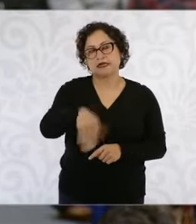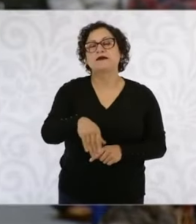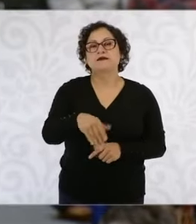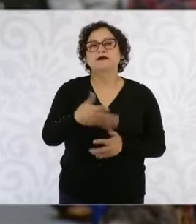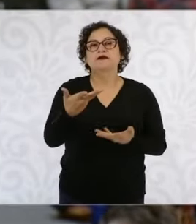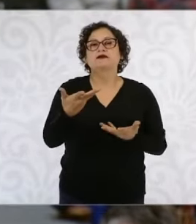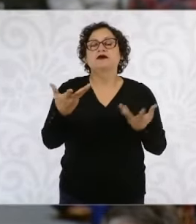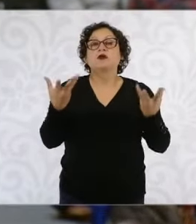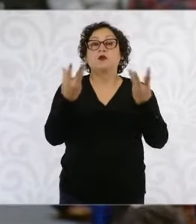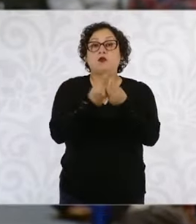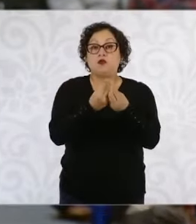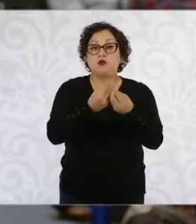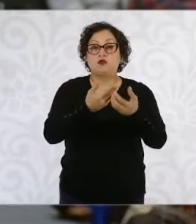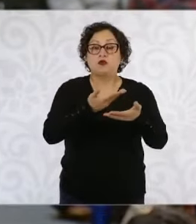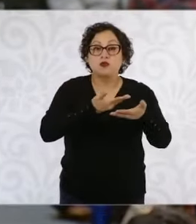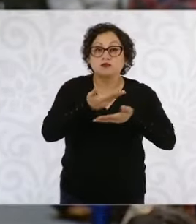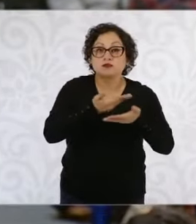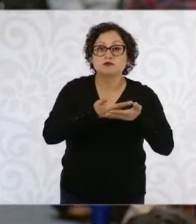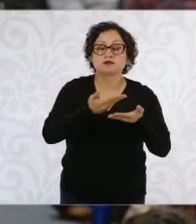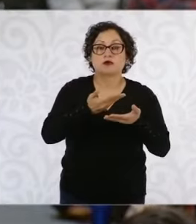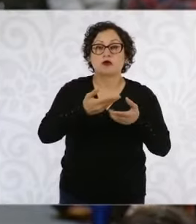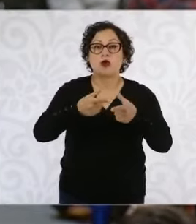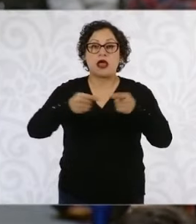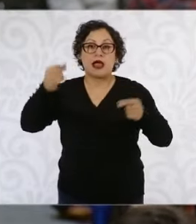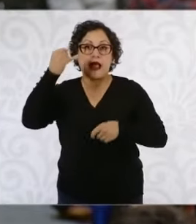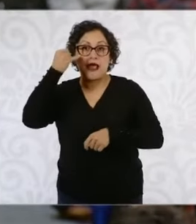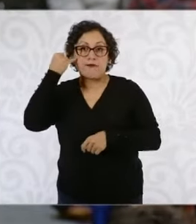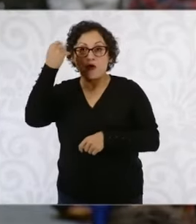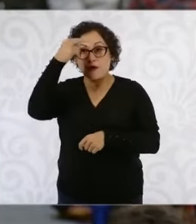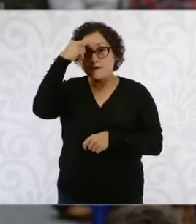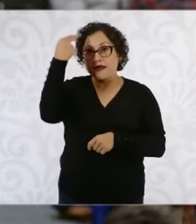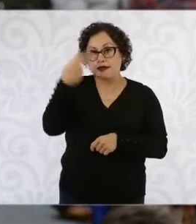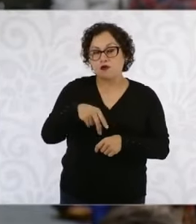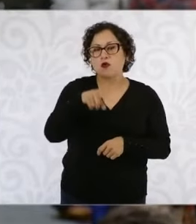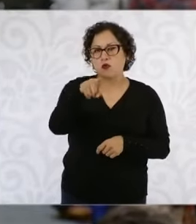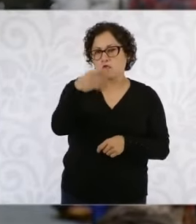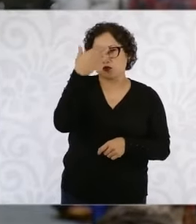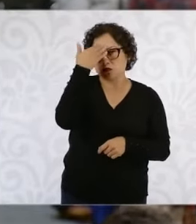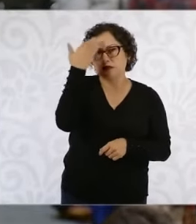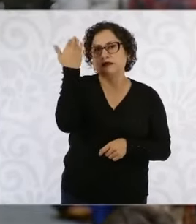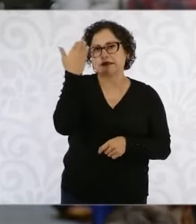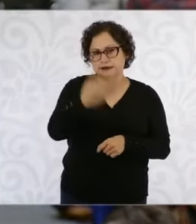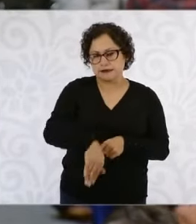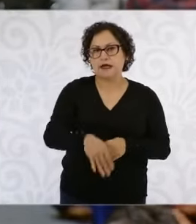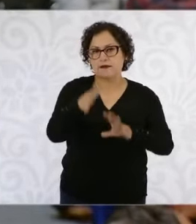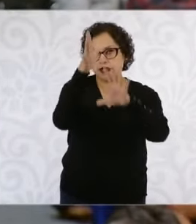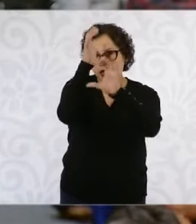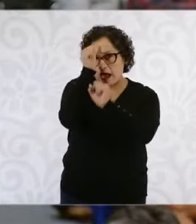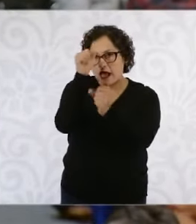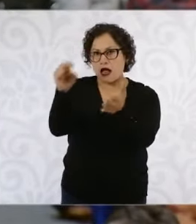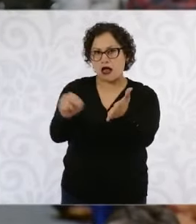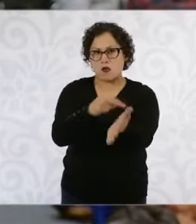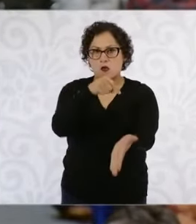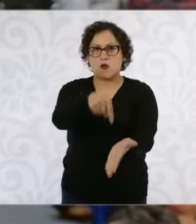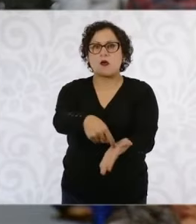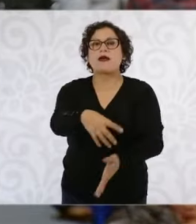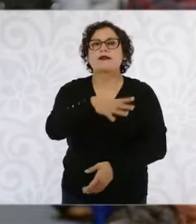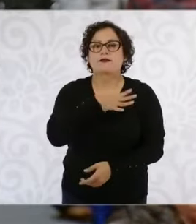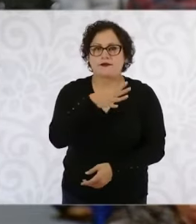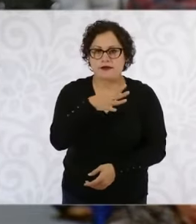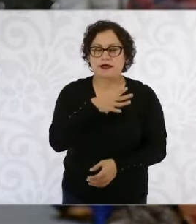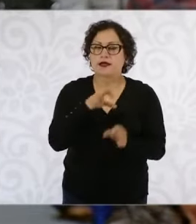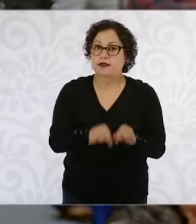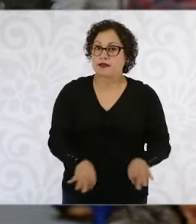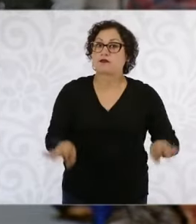entre México y Japón. En ese sentido, sabe también que se cuenta con un tratado y es importante o son importantes las